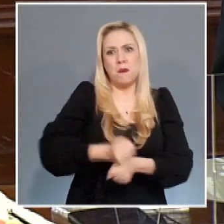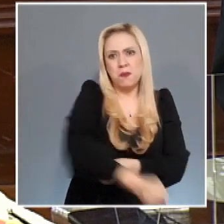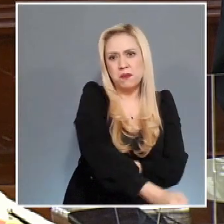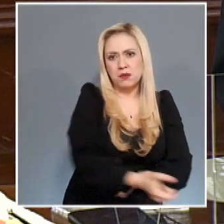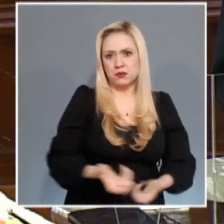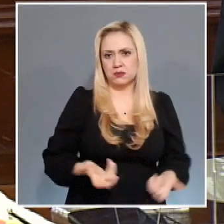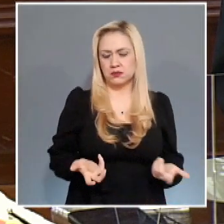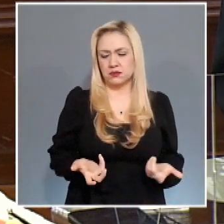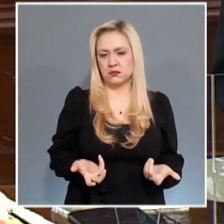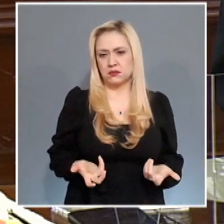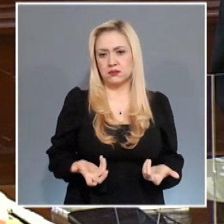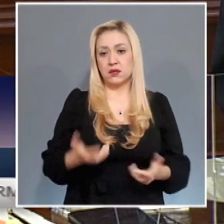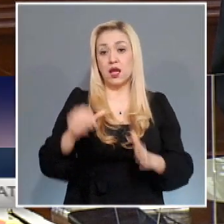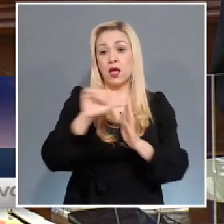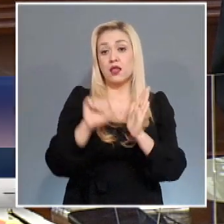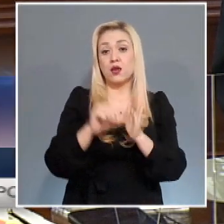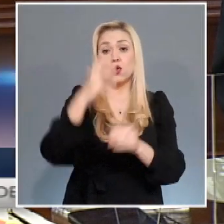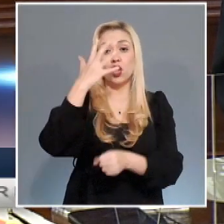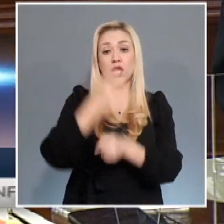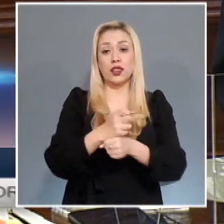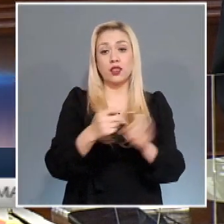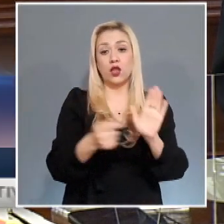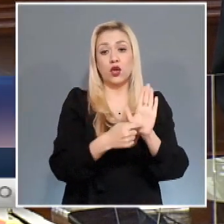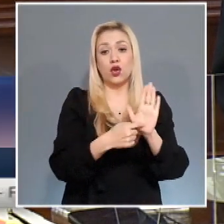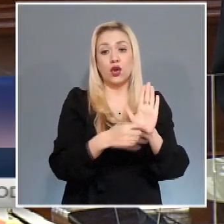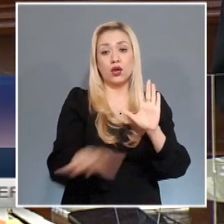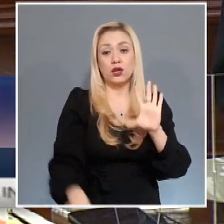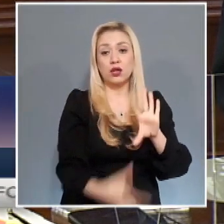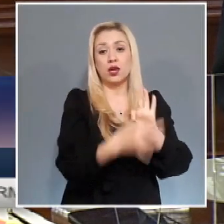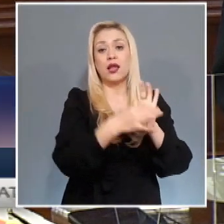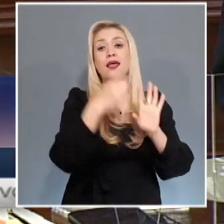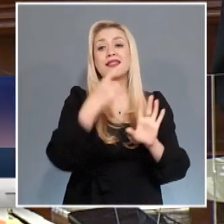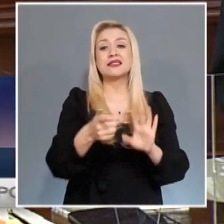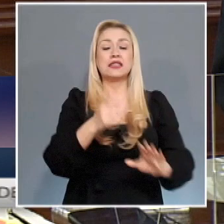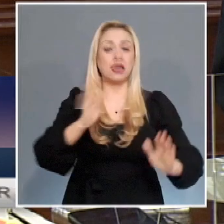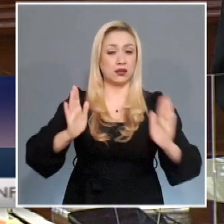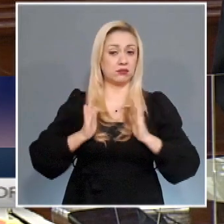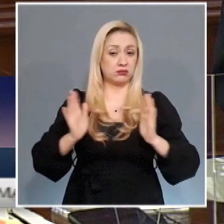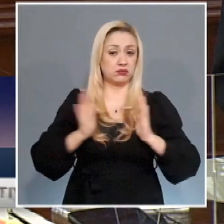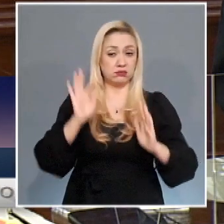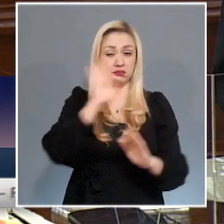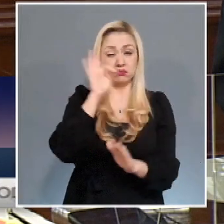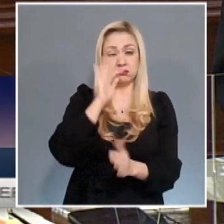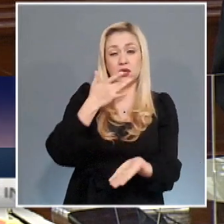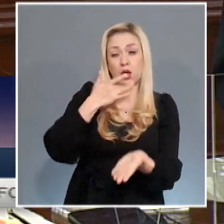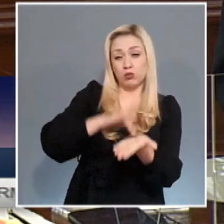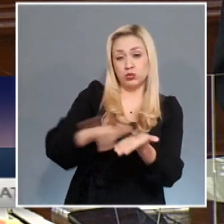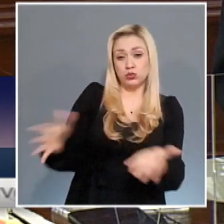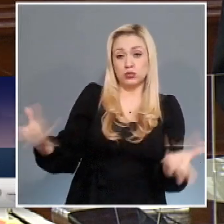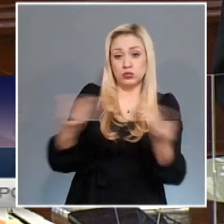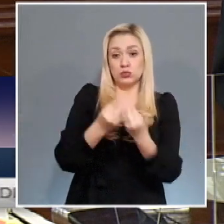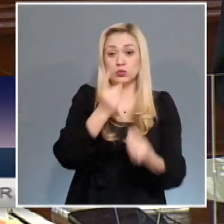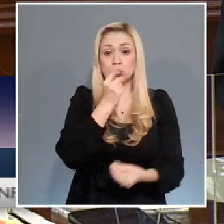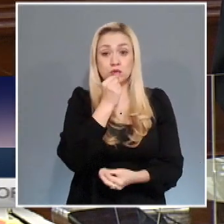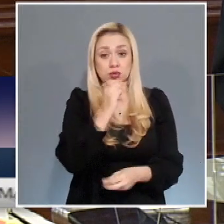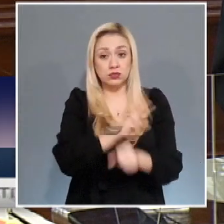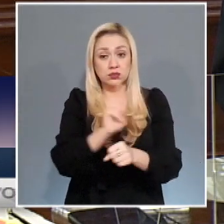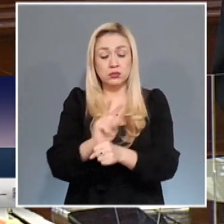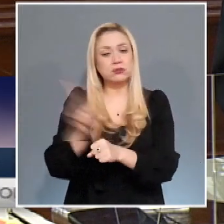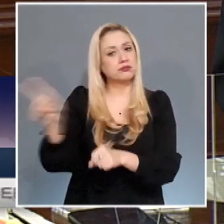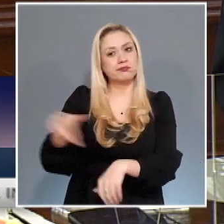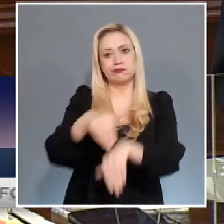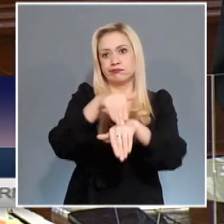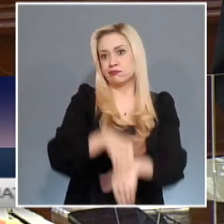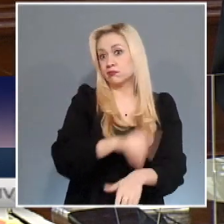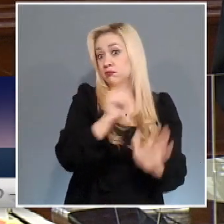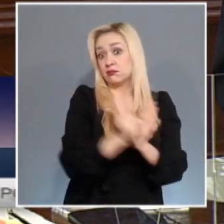transitorio conlleva que la Fuerza Armada Permanente que realice tareas de seguridad pública está sujeta a la ley y